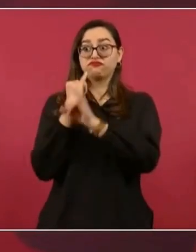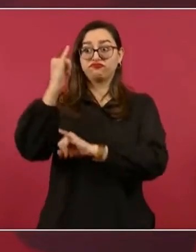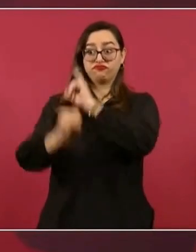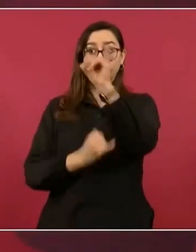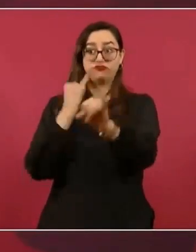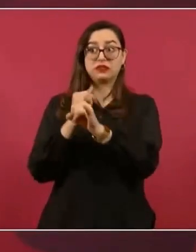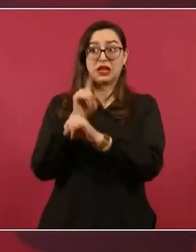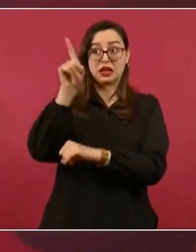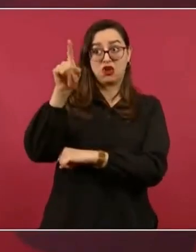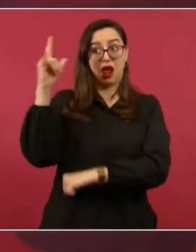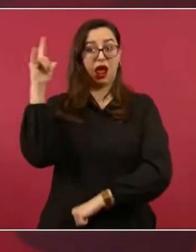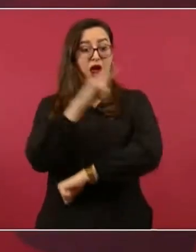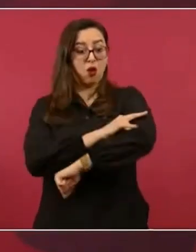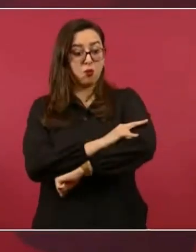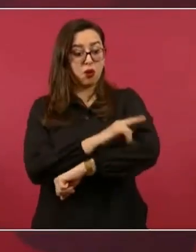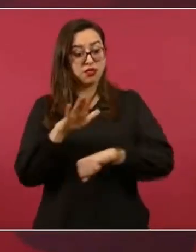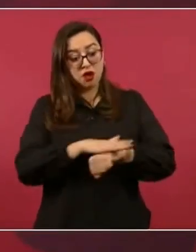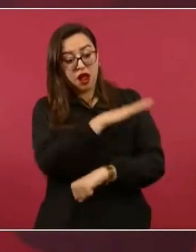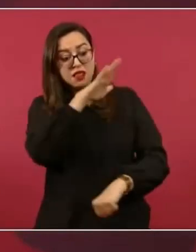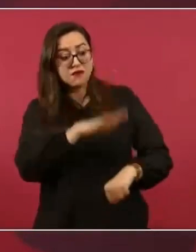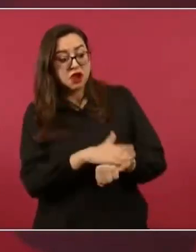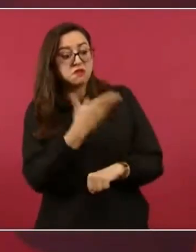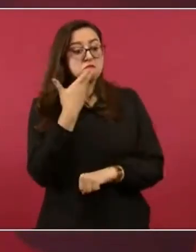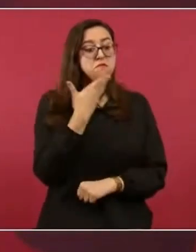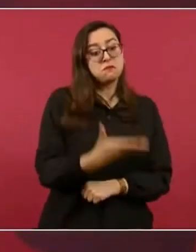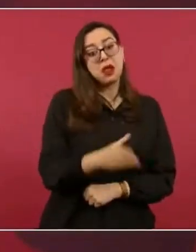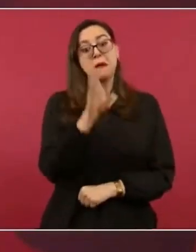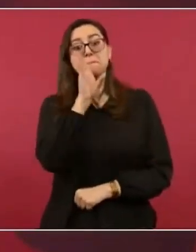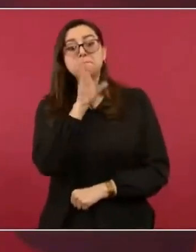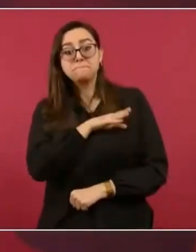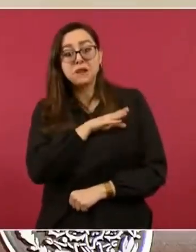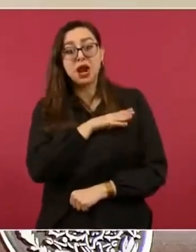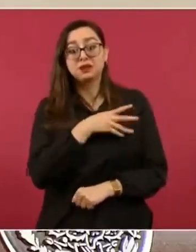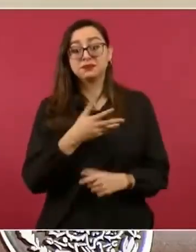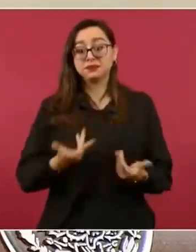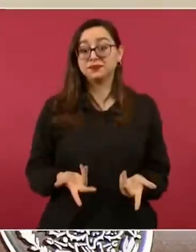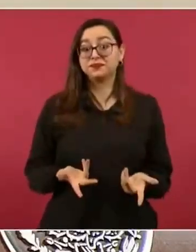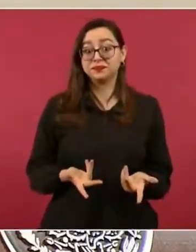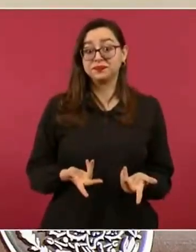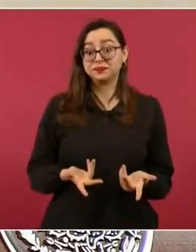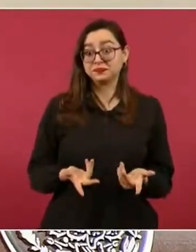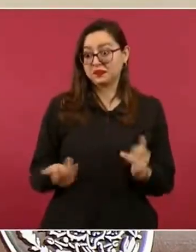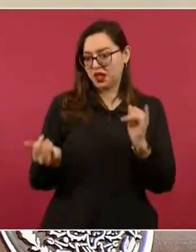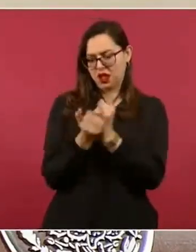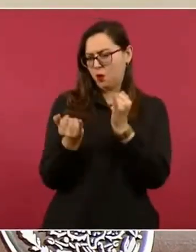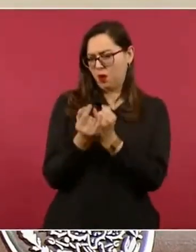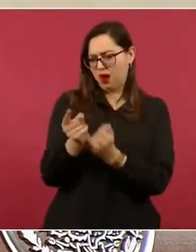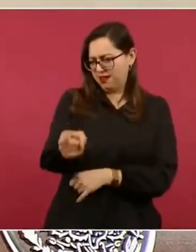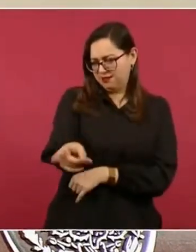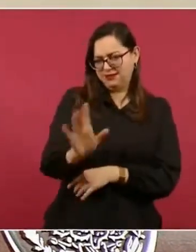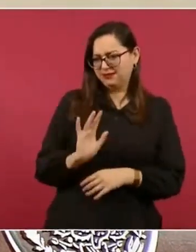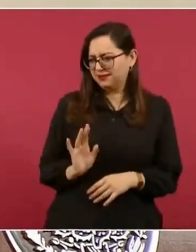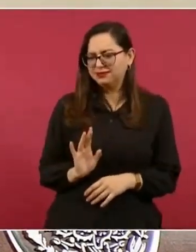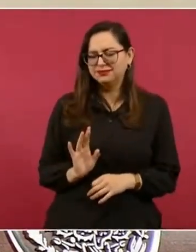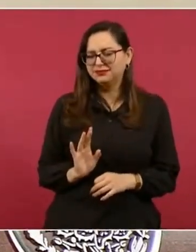agencia que da la calificación a los aeropuertos, que es también así como esta otra que tú mencionas.